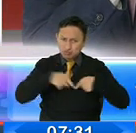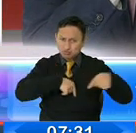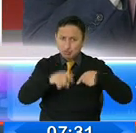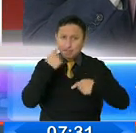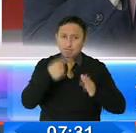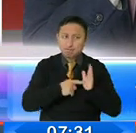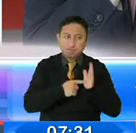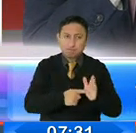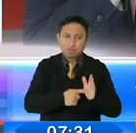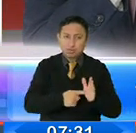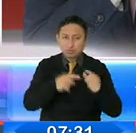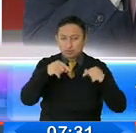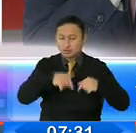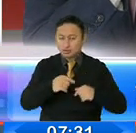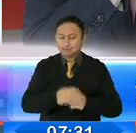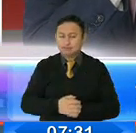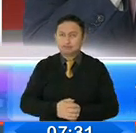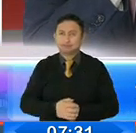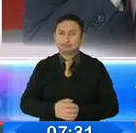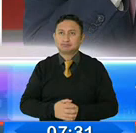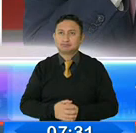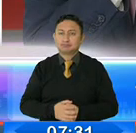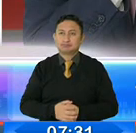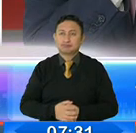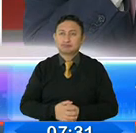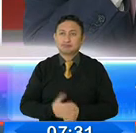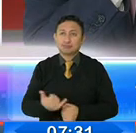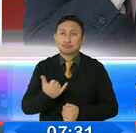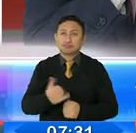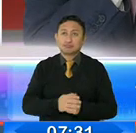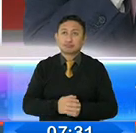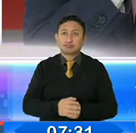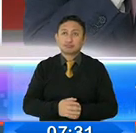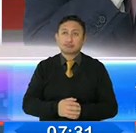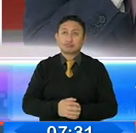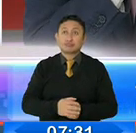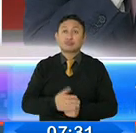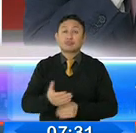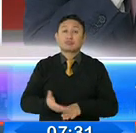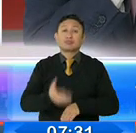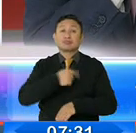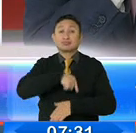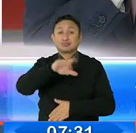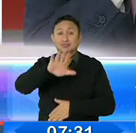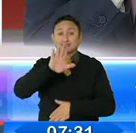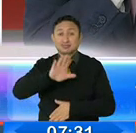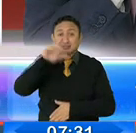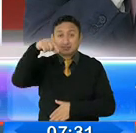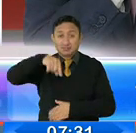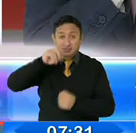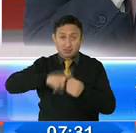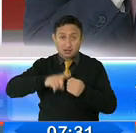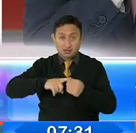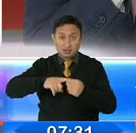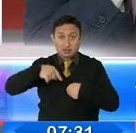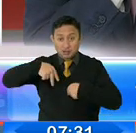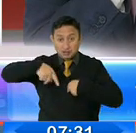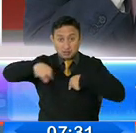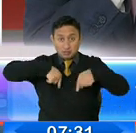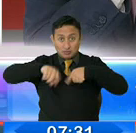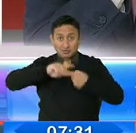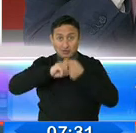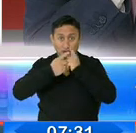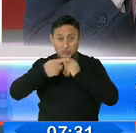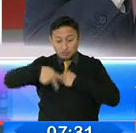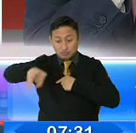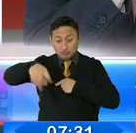ejemplo que siempre lo solemos poner es lo que hemos eliminado los cinco contraflujos que habían en la ciudad, y en el caso del contraflujo que eran